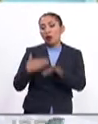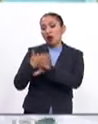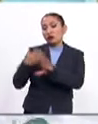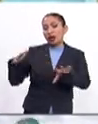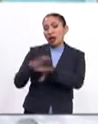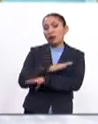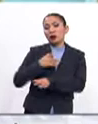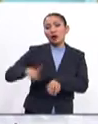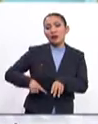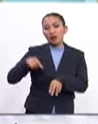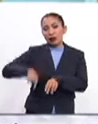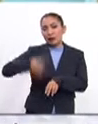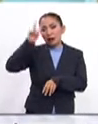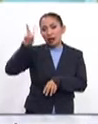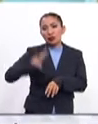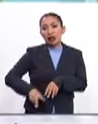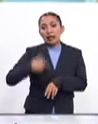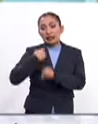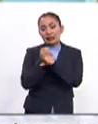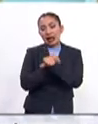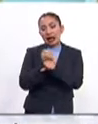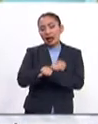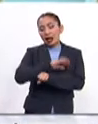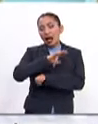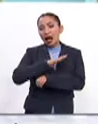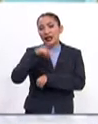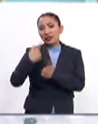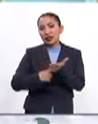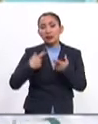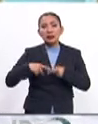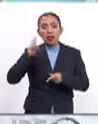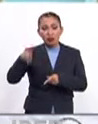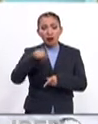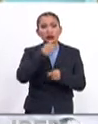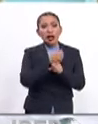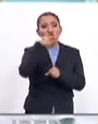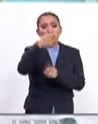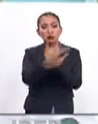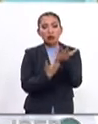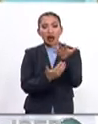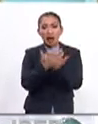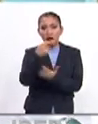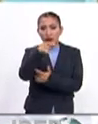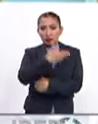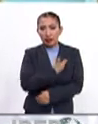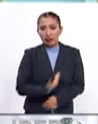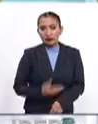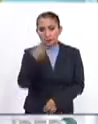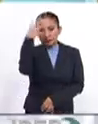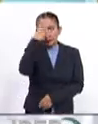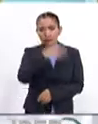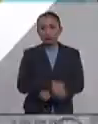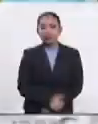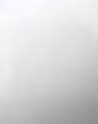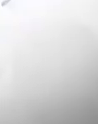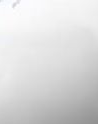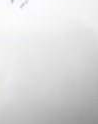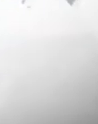de cambio de régimen en Venezuela. Y la sangre que pueda correr en Venezuela será sangre que estará en sus manos, presidente Donald Trump.